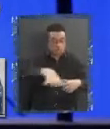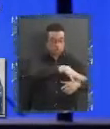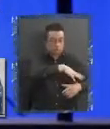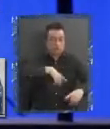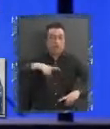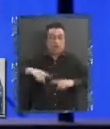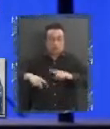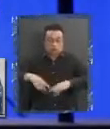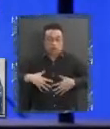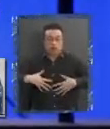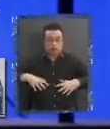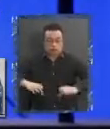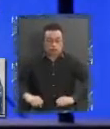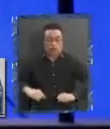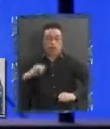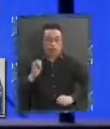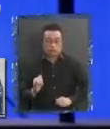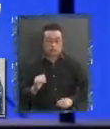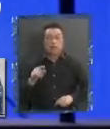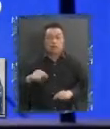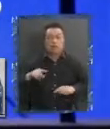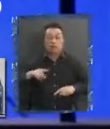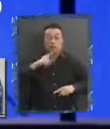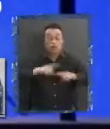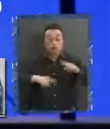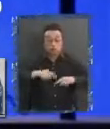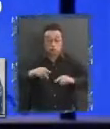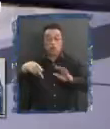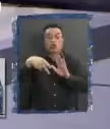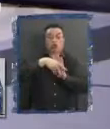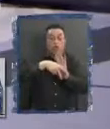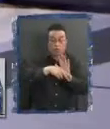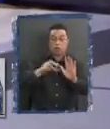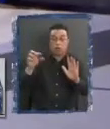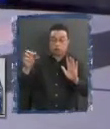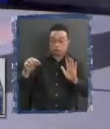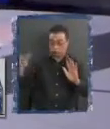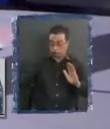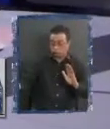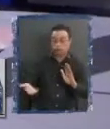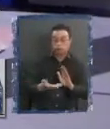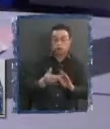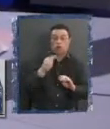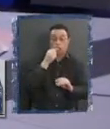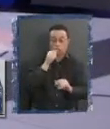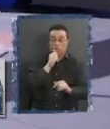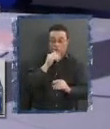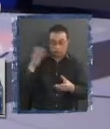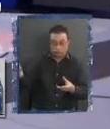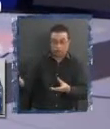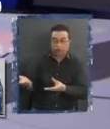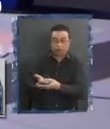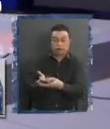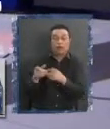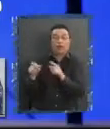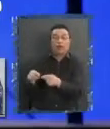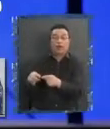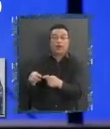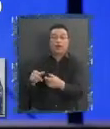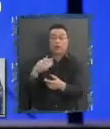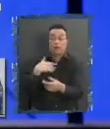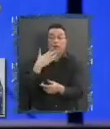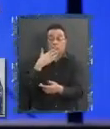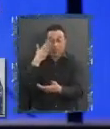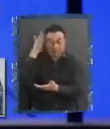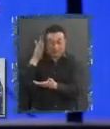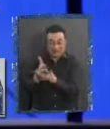definición de esos territorios es una norma transitoria que se tiene que instalar a partir, vamos a decidir,